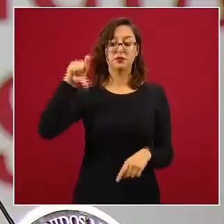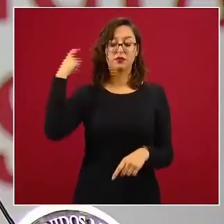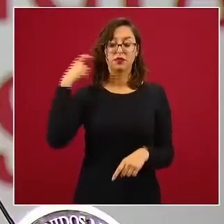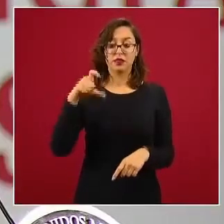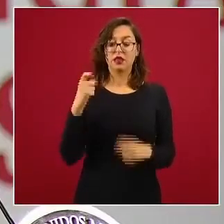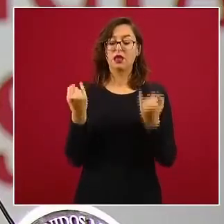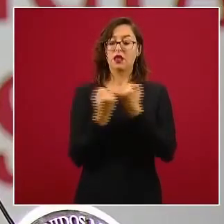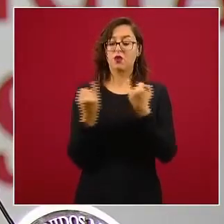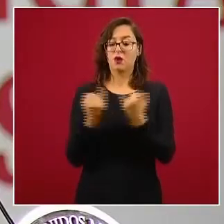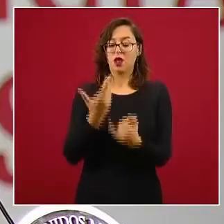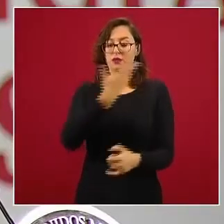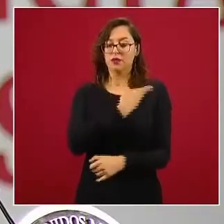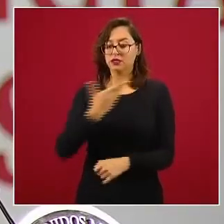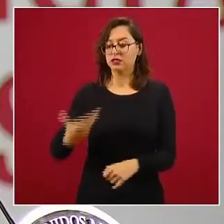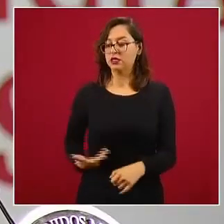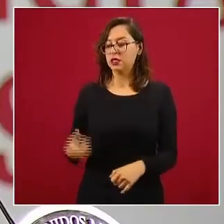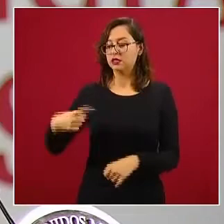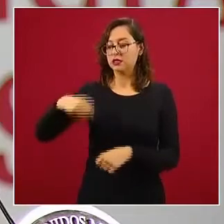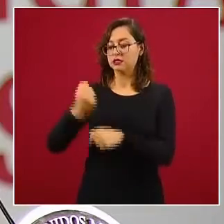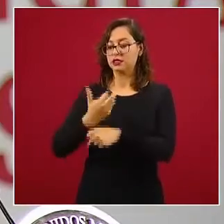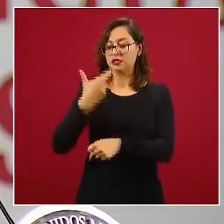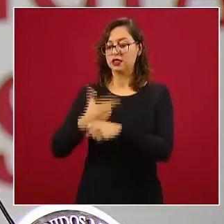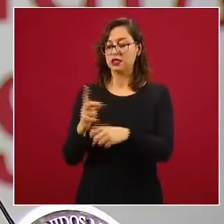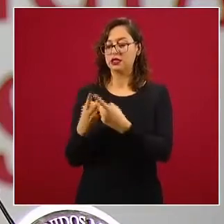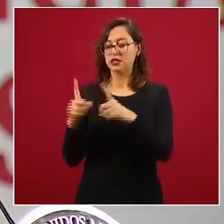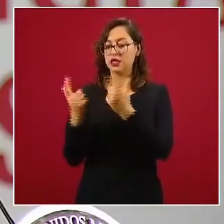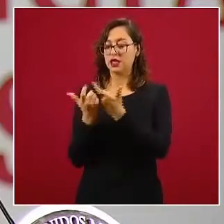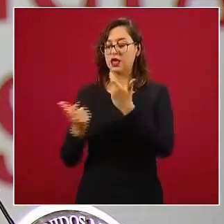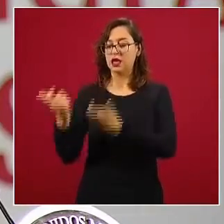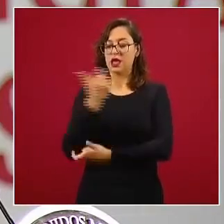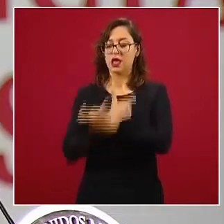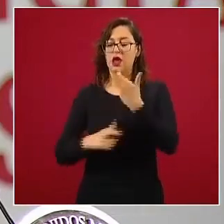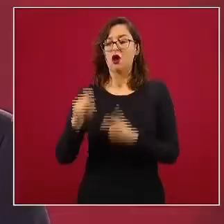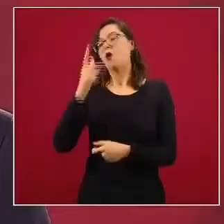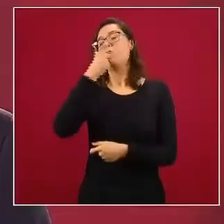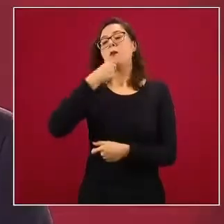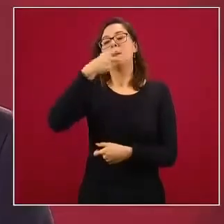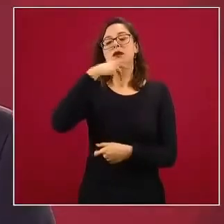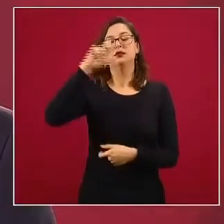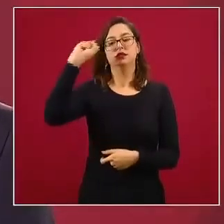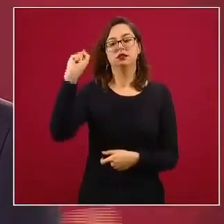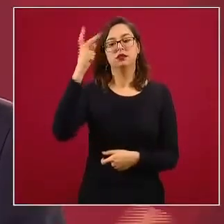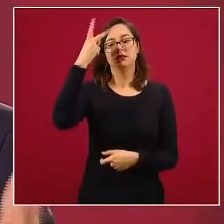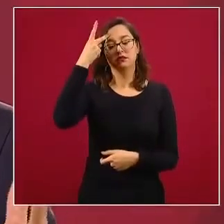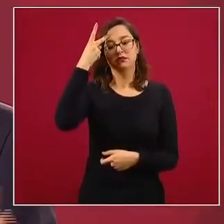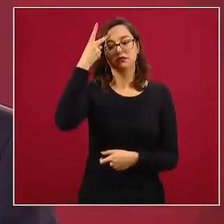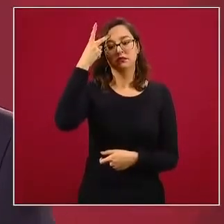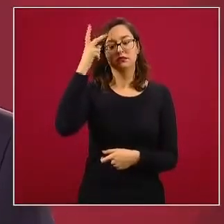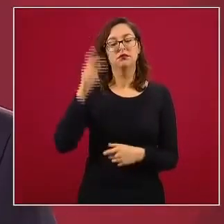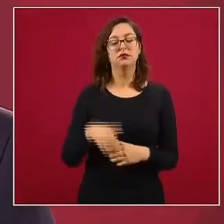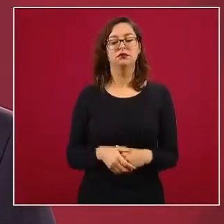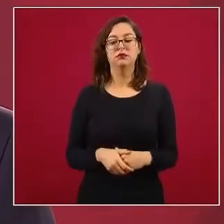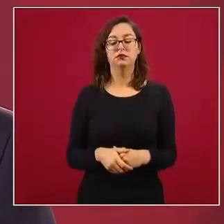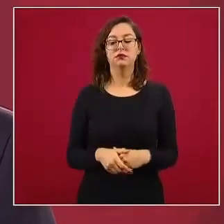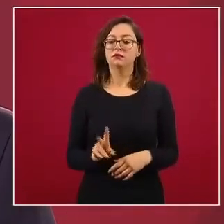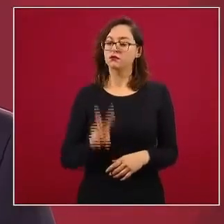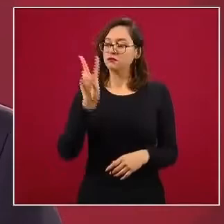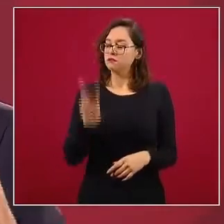Secretarios de Desarrollo Económico, que es el Secretario de Desarrollo Económico de San Luis Potosí. Todos quedamos muy